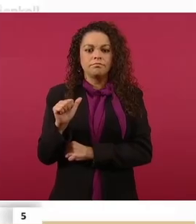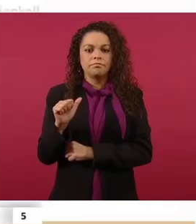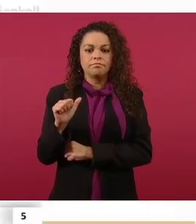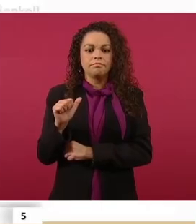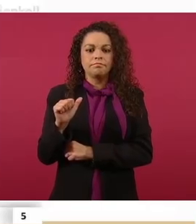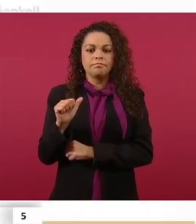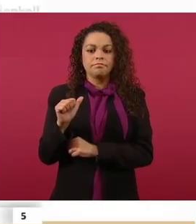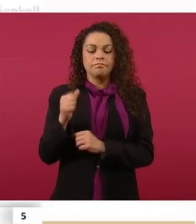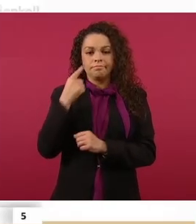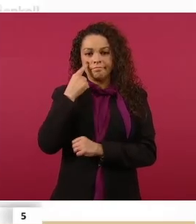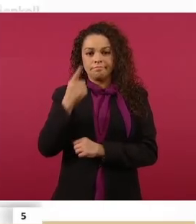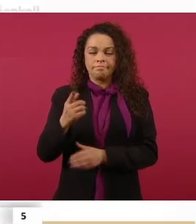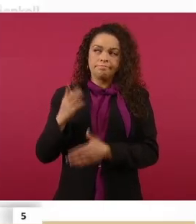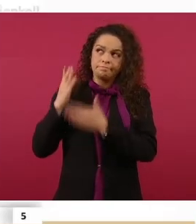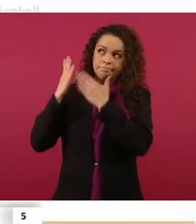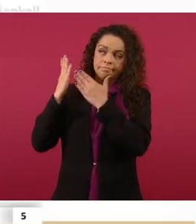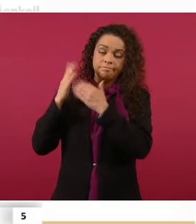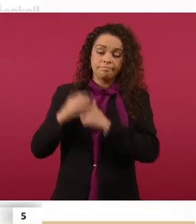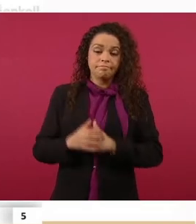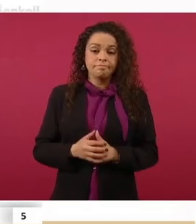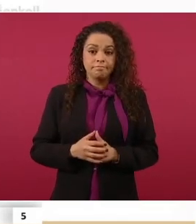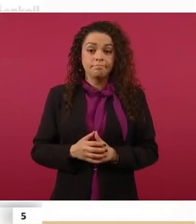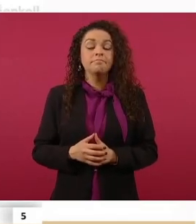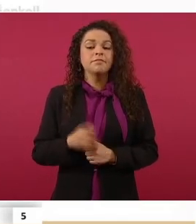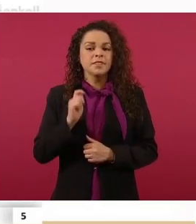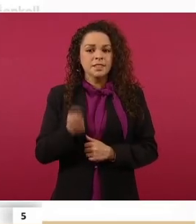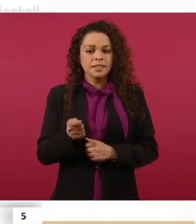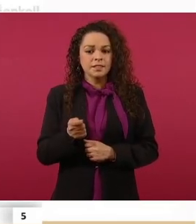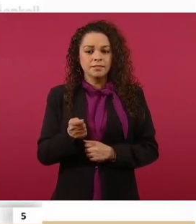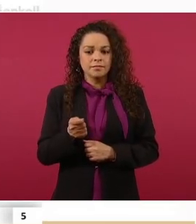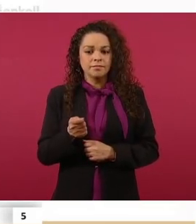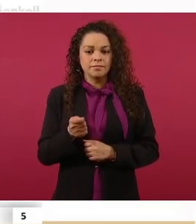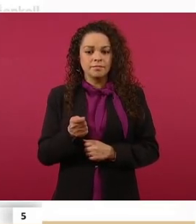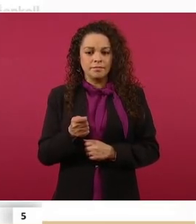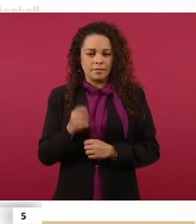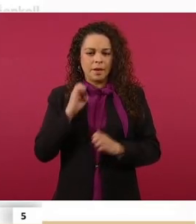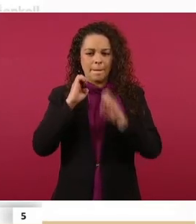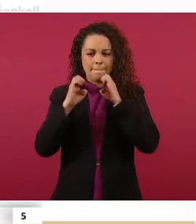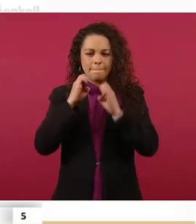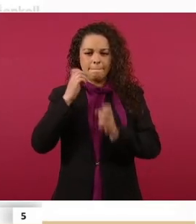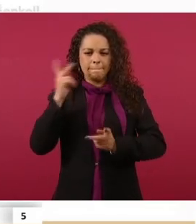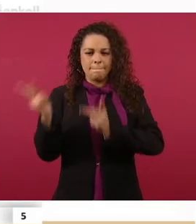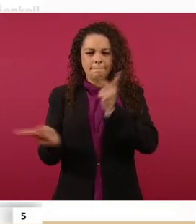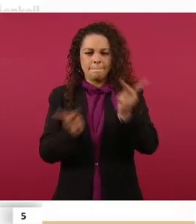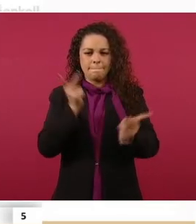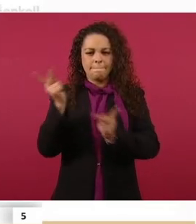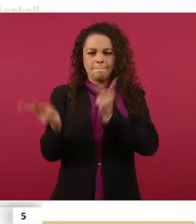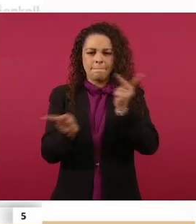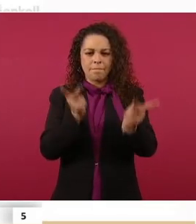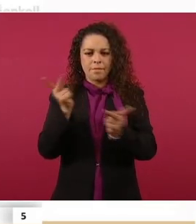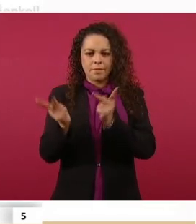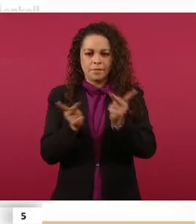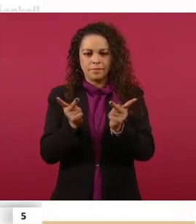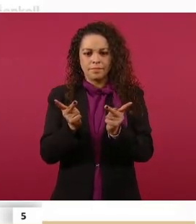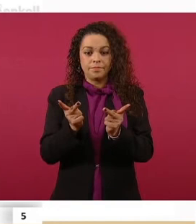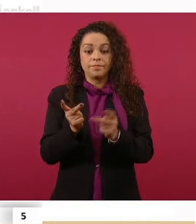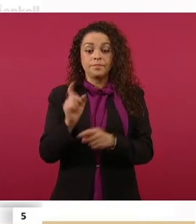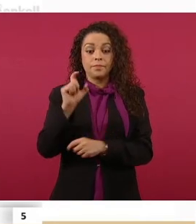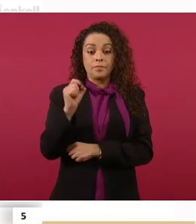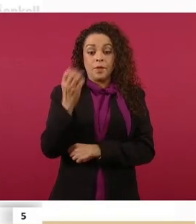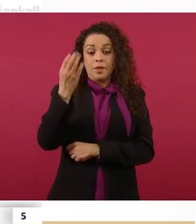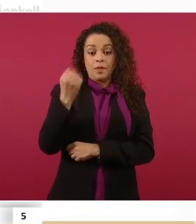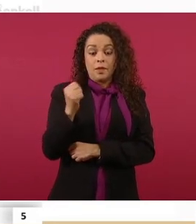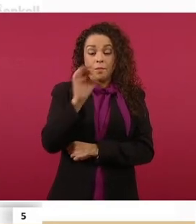horas a esto, veamos esta encuesta de ENCOR. Solo el 29